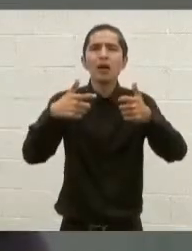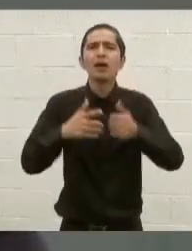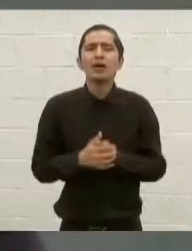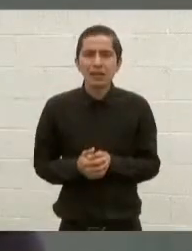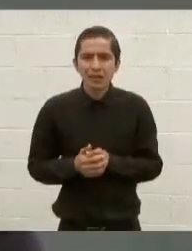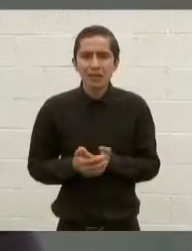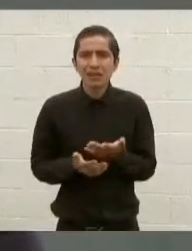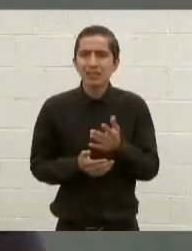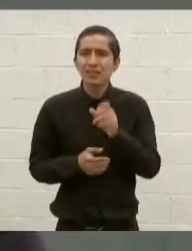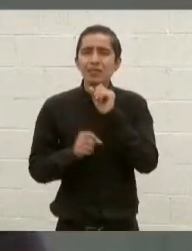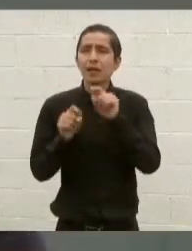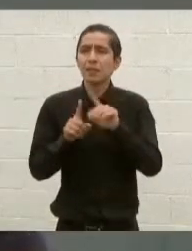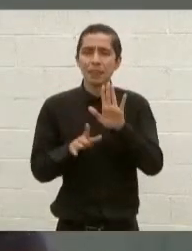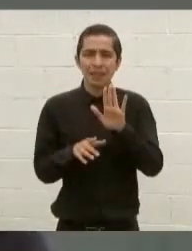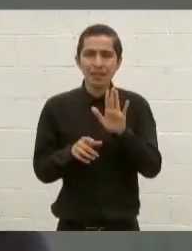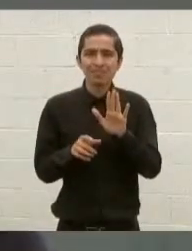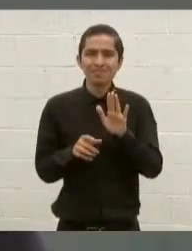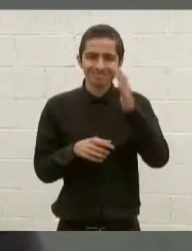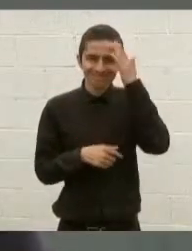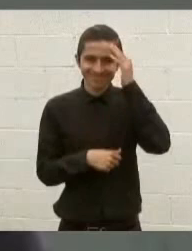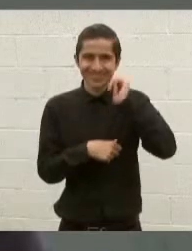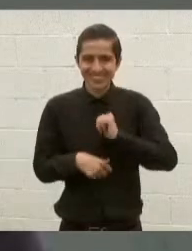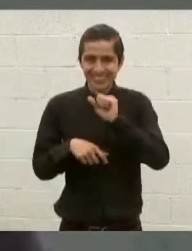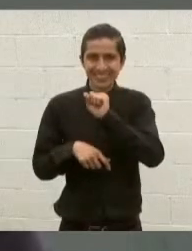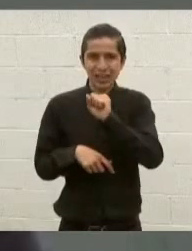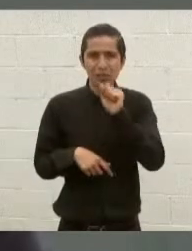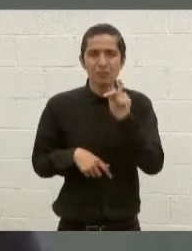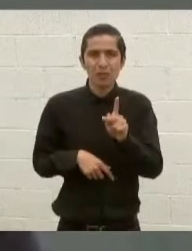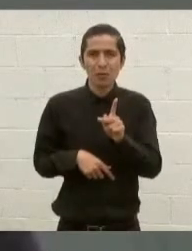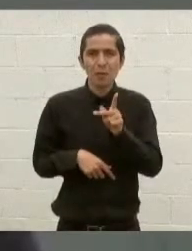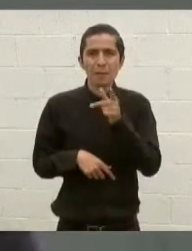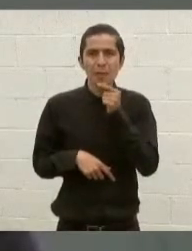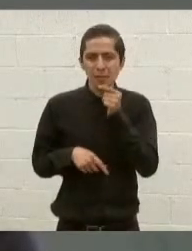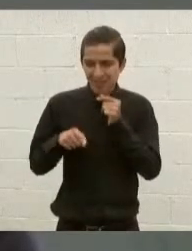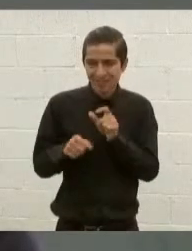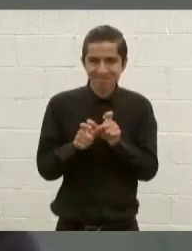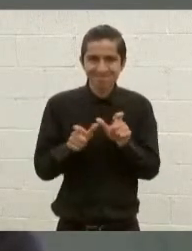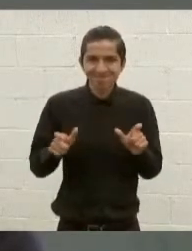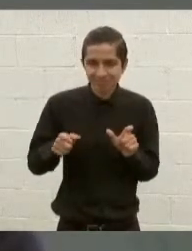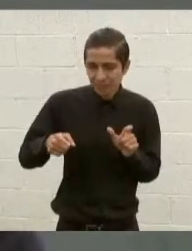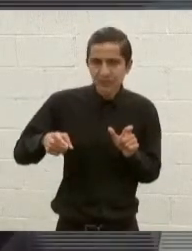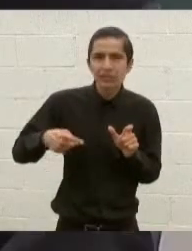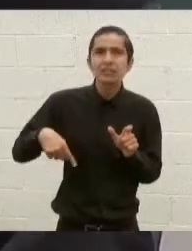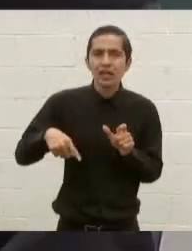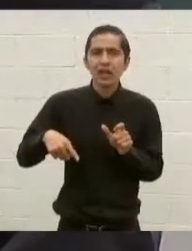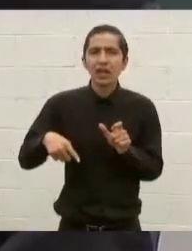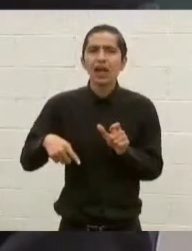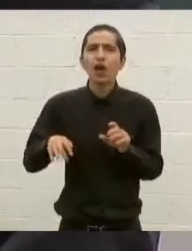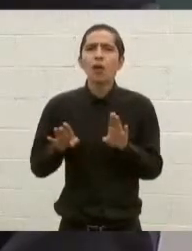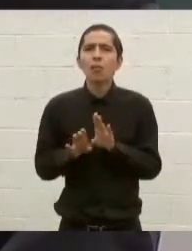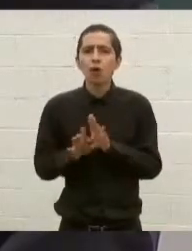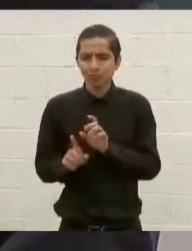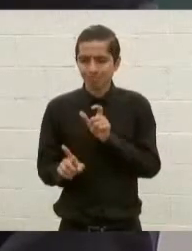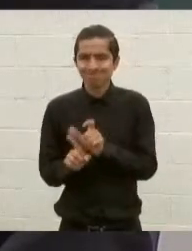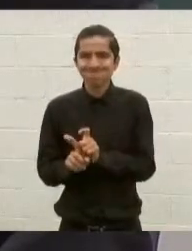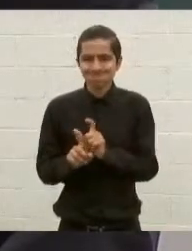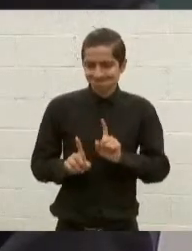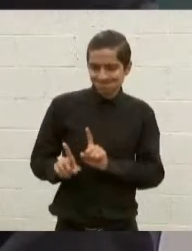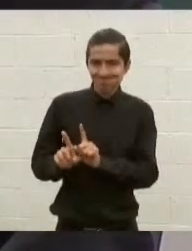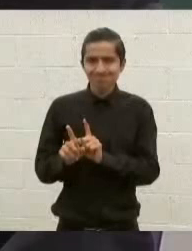elementos de la escolta del titular de la Secretaría de Seguridad Ciudadana perdieron la vida y,